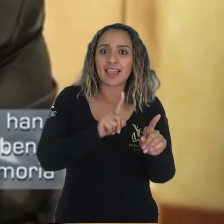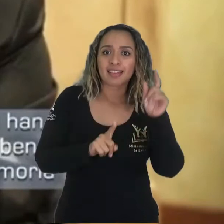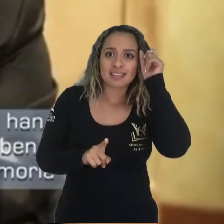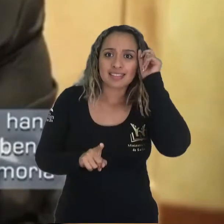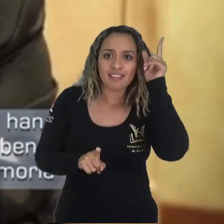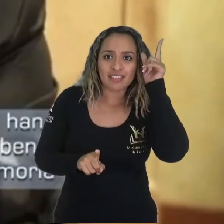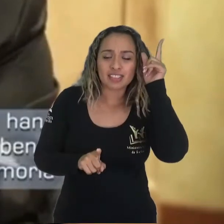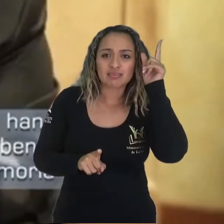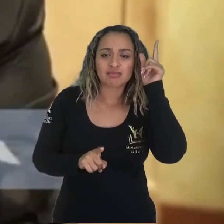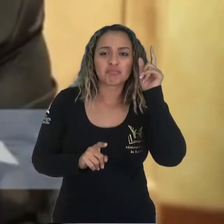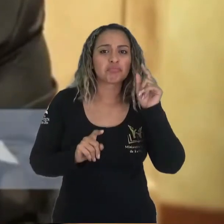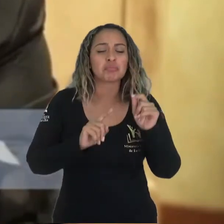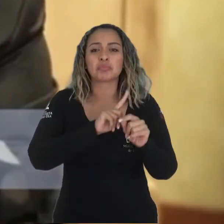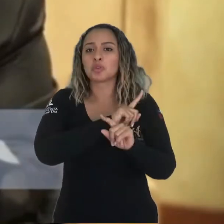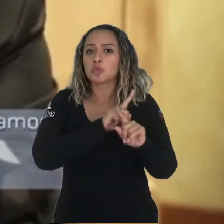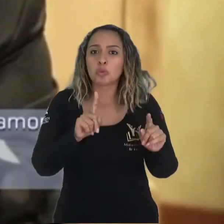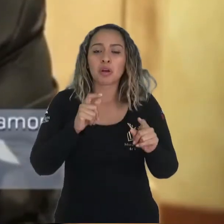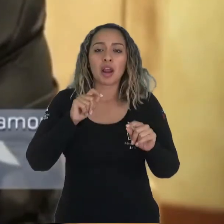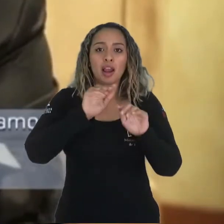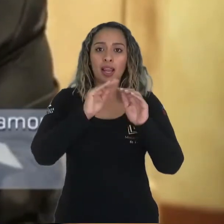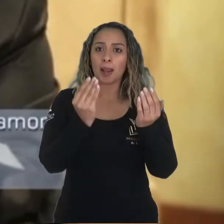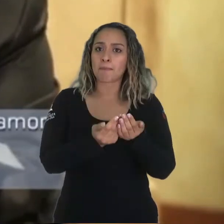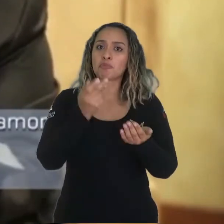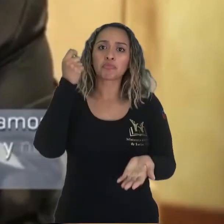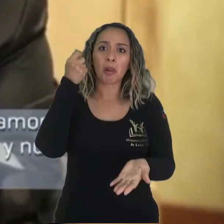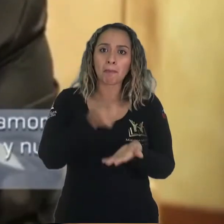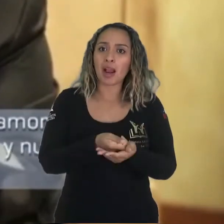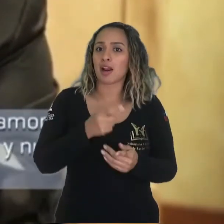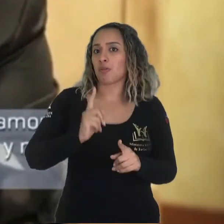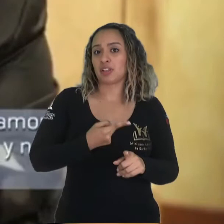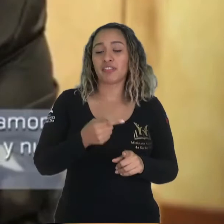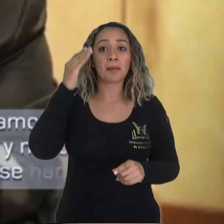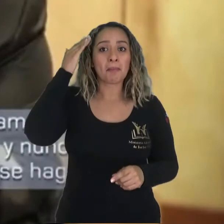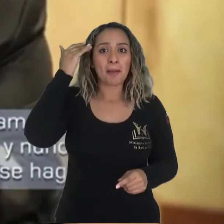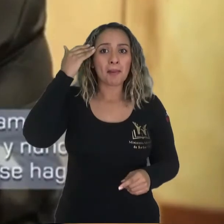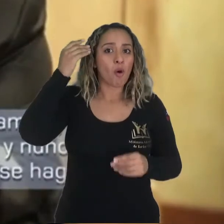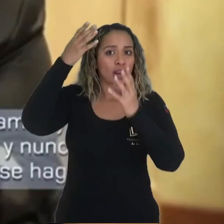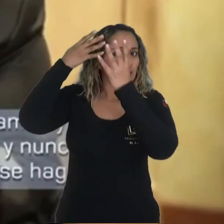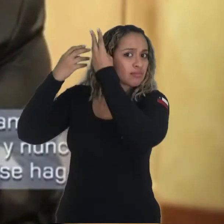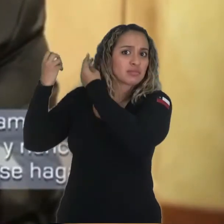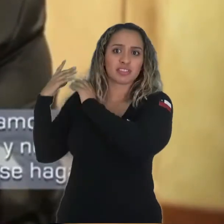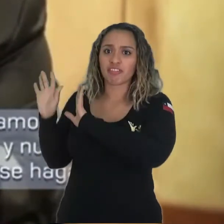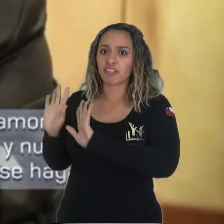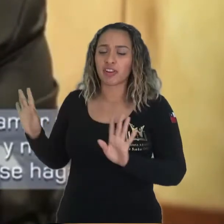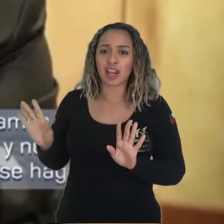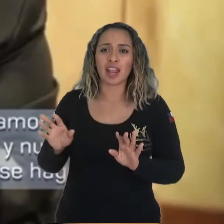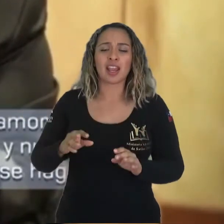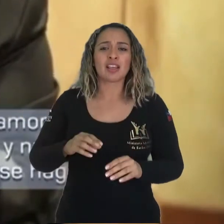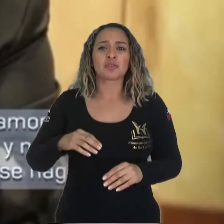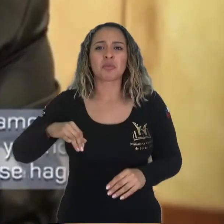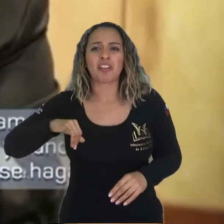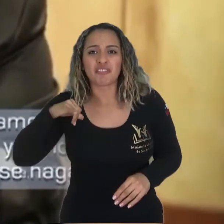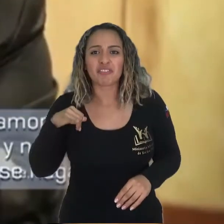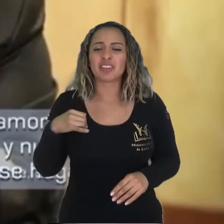saben, ni tienen más paga Porque su memoria es puesta en olvido También su amor y su odio